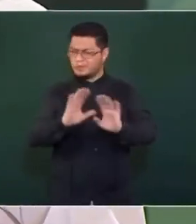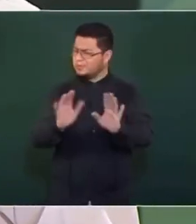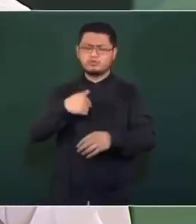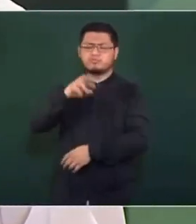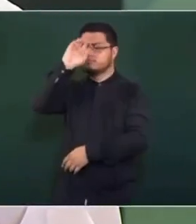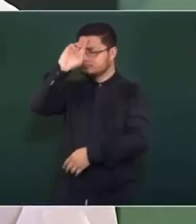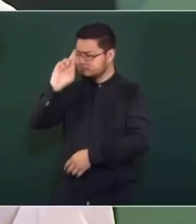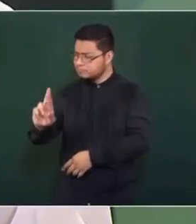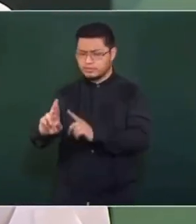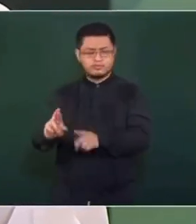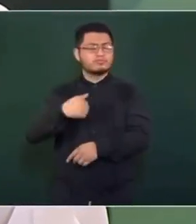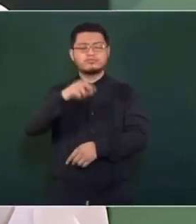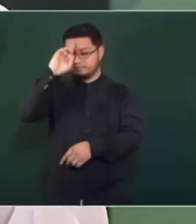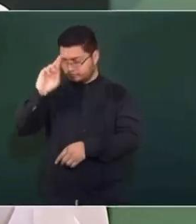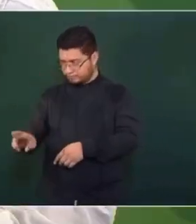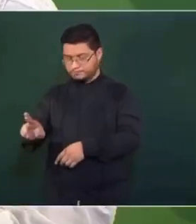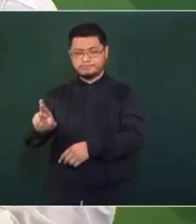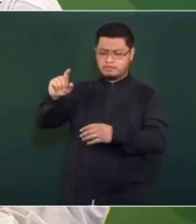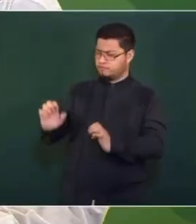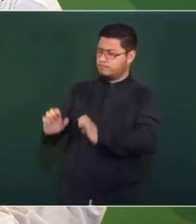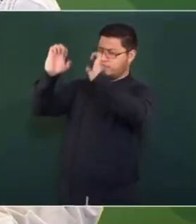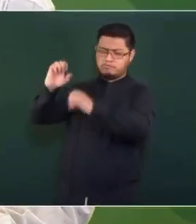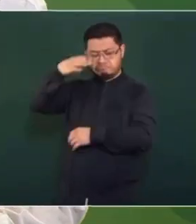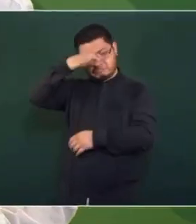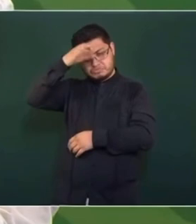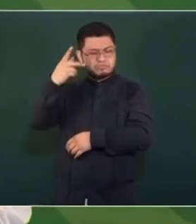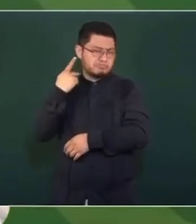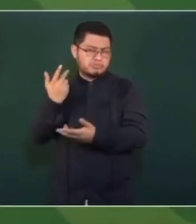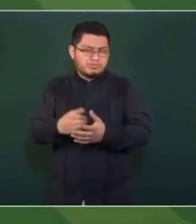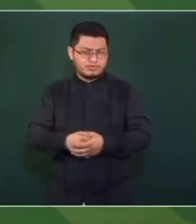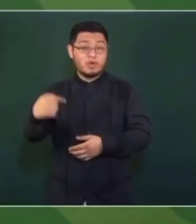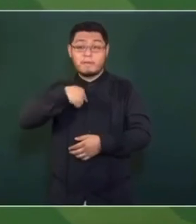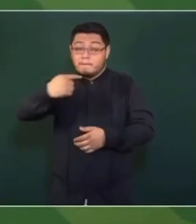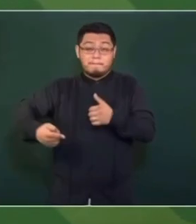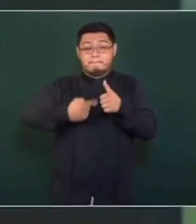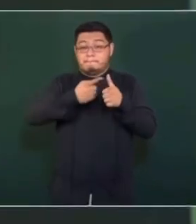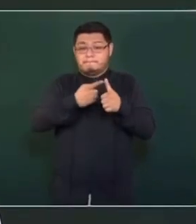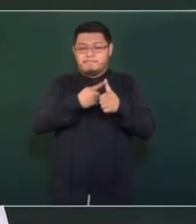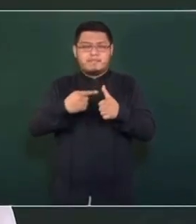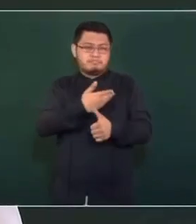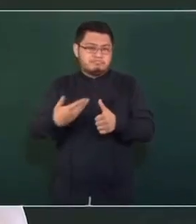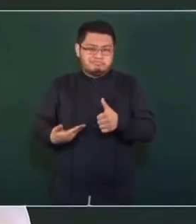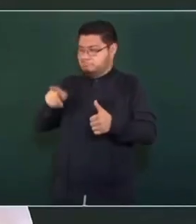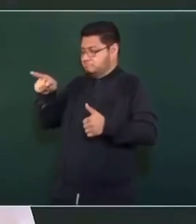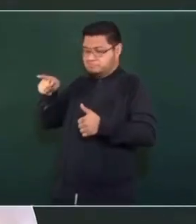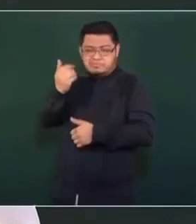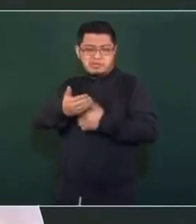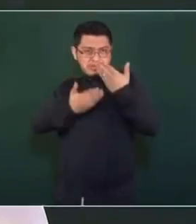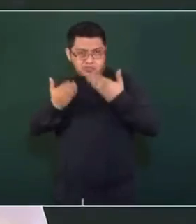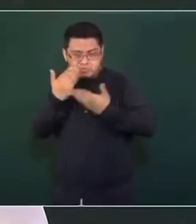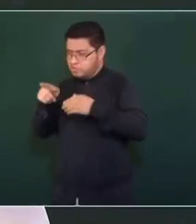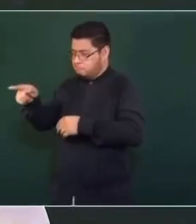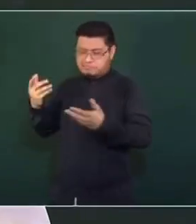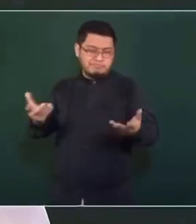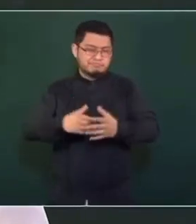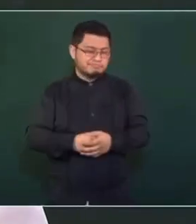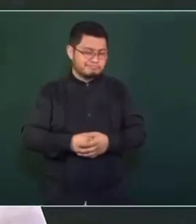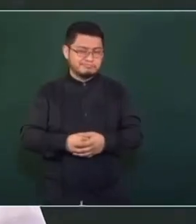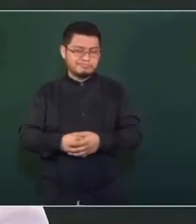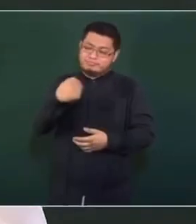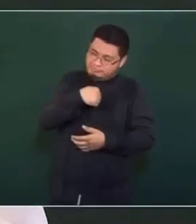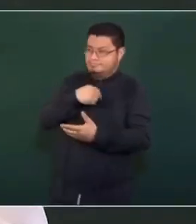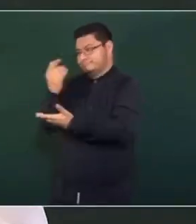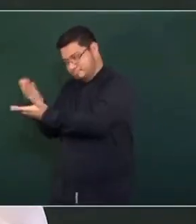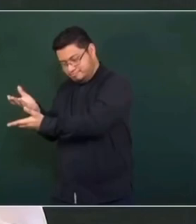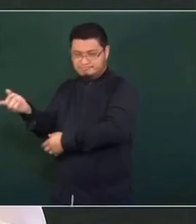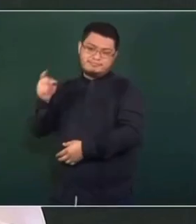respetuoso de la autonomía de la UNAM. Soy el primer presidente de México egresado de la Facultad de Ciencias Políticas de